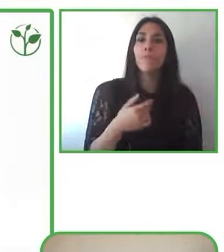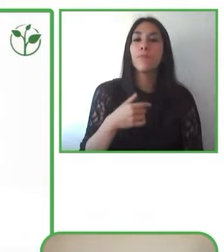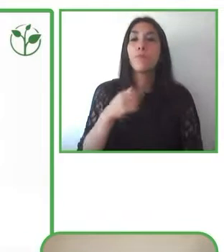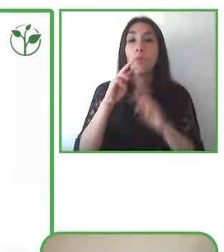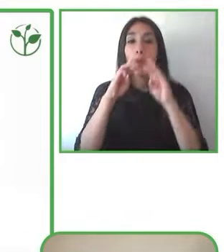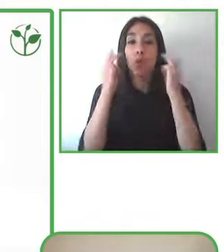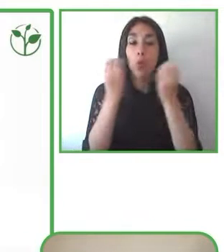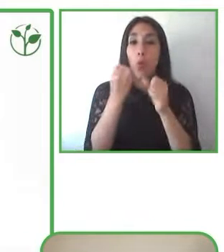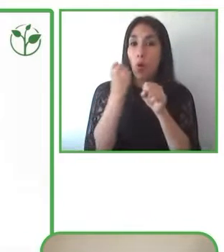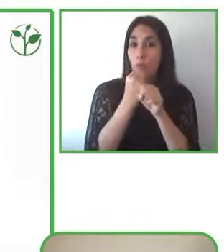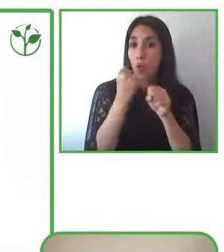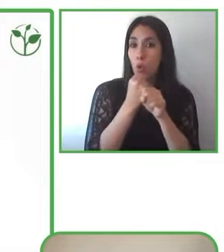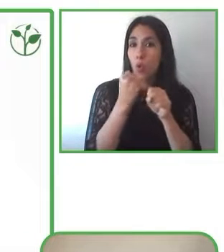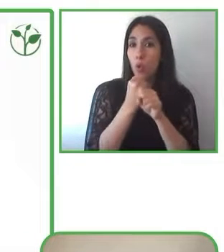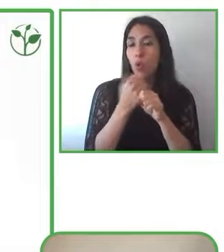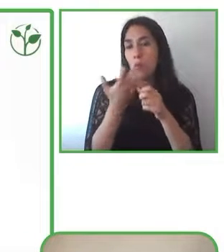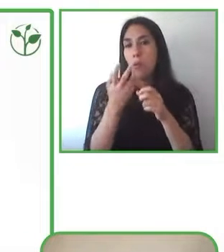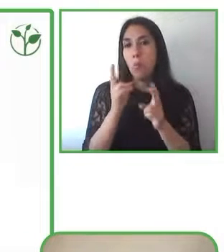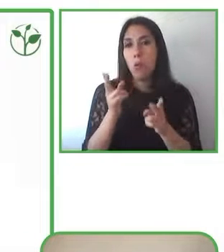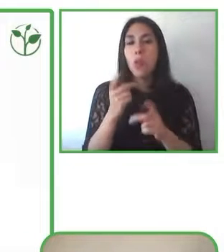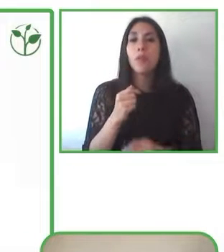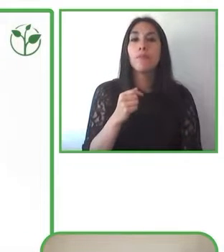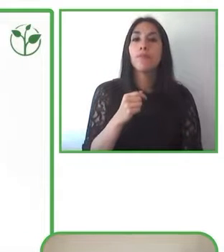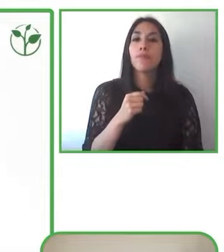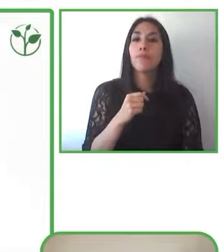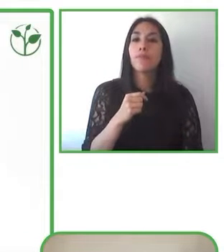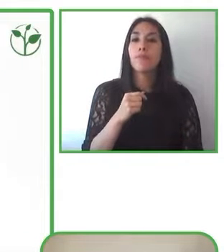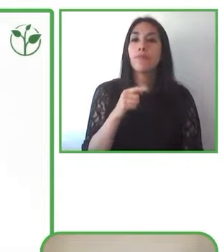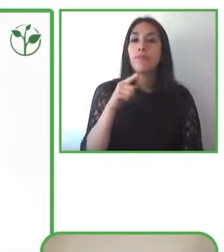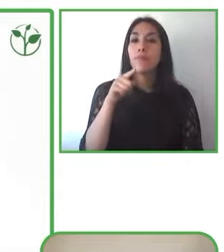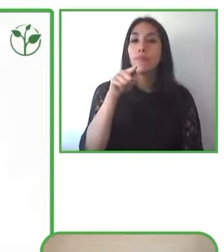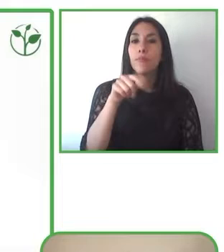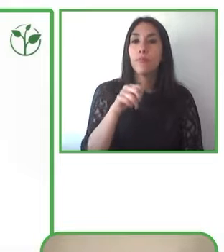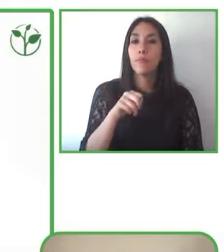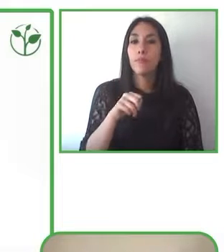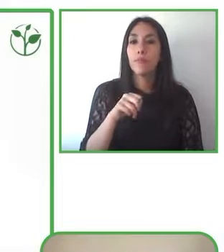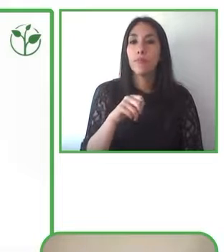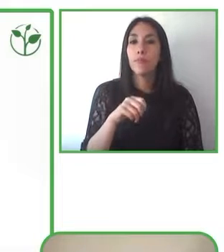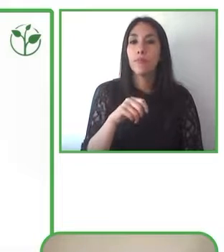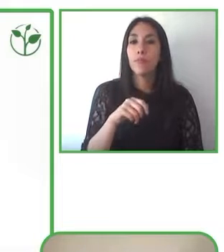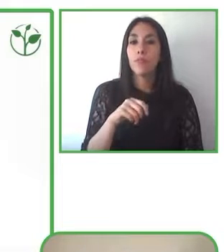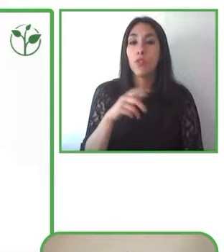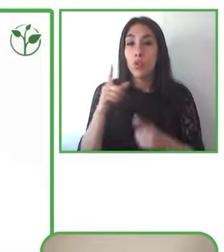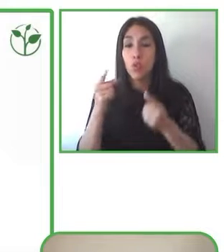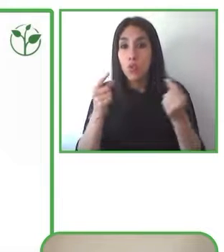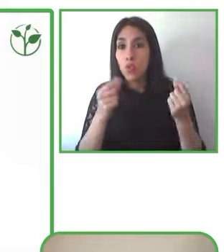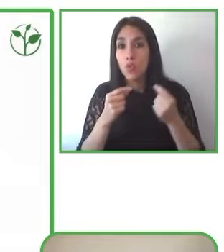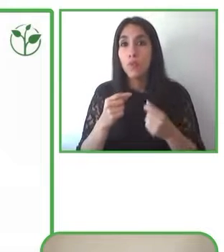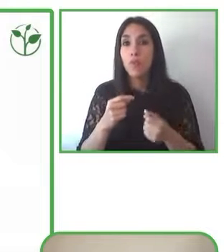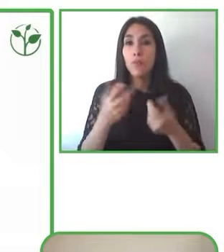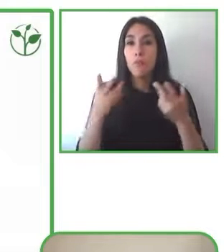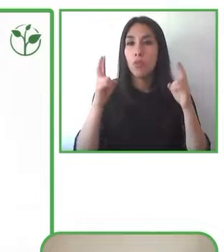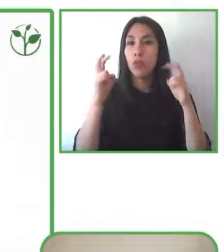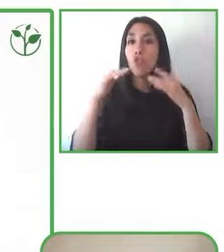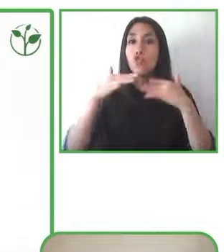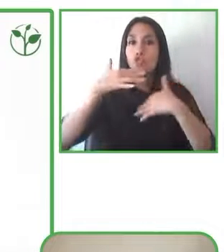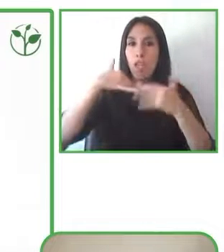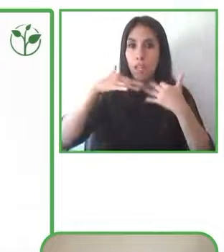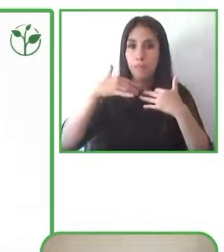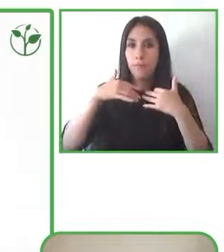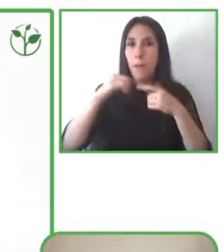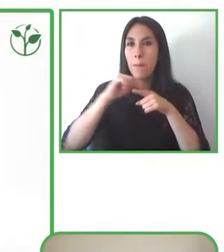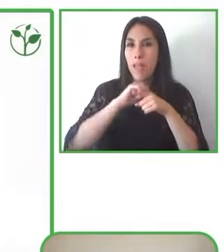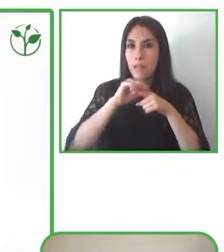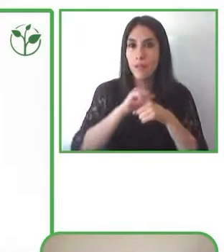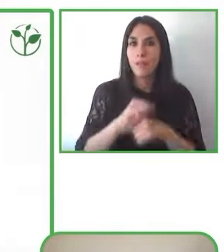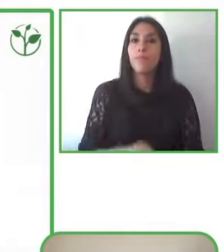se comparten casos prácticos que comparto yo de experiencia real con clientes reales con casos que nos hemos